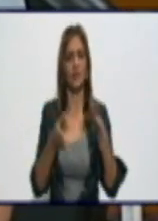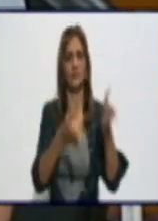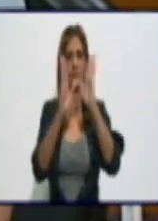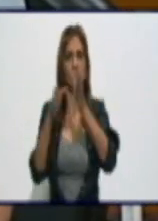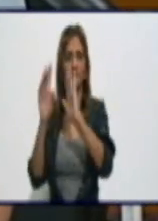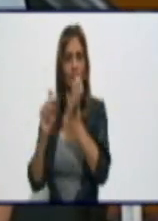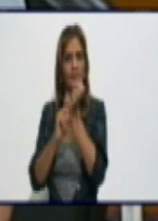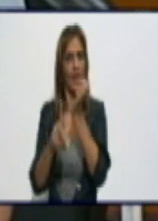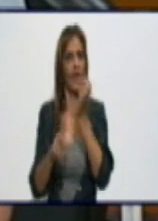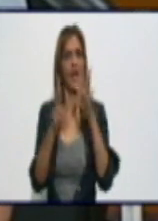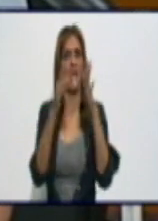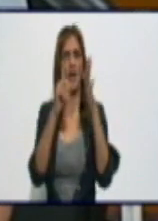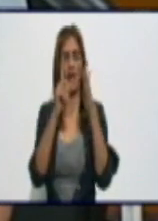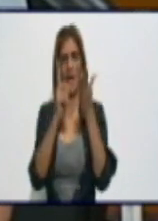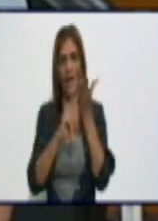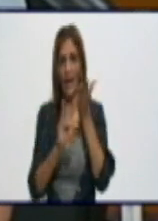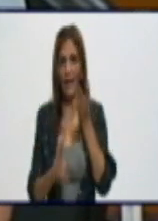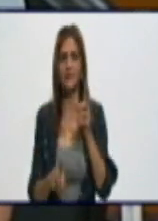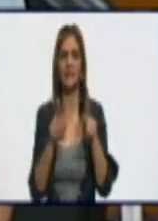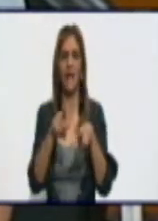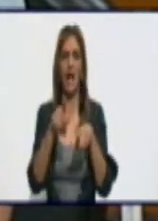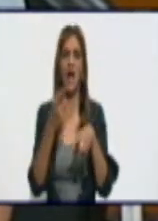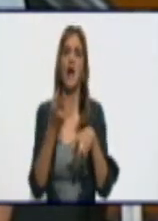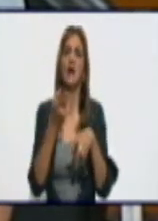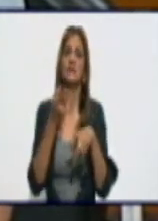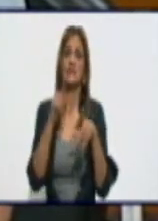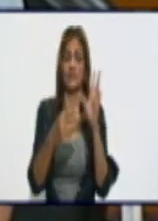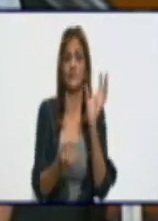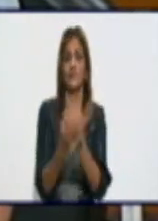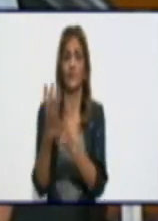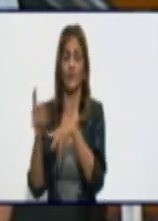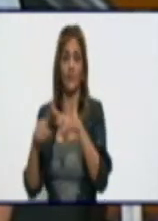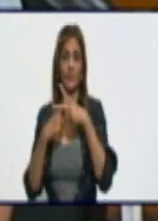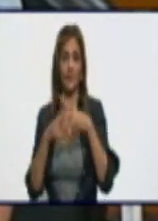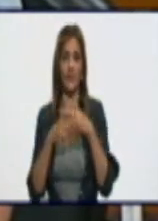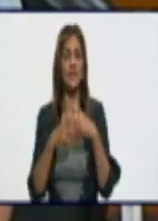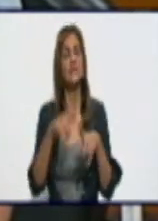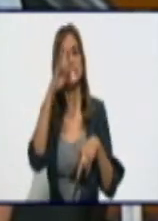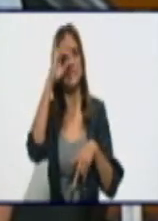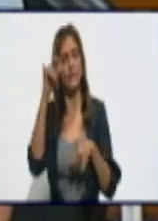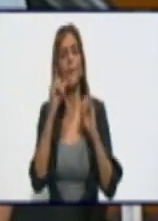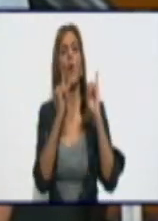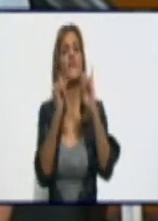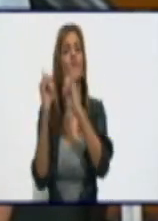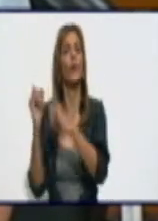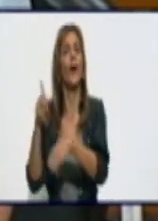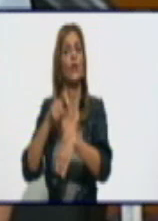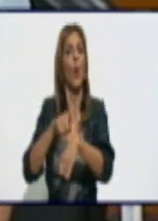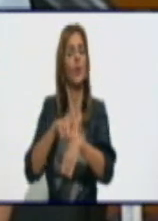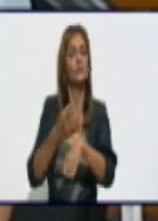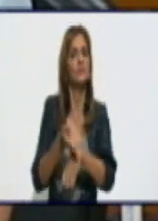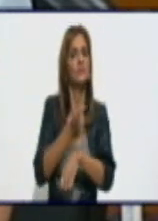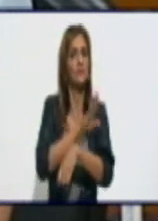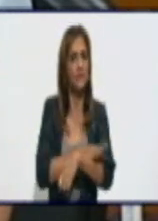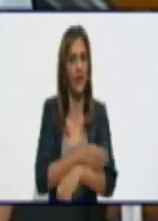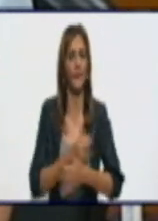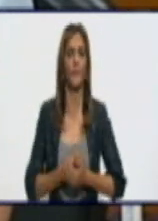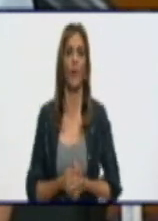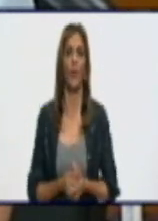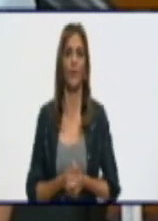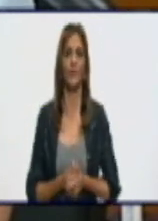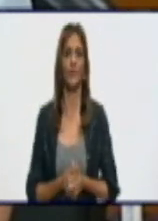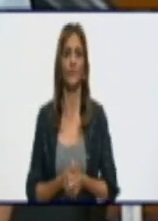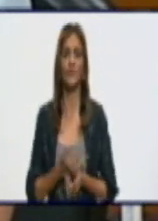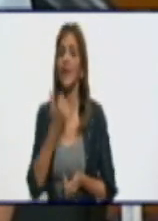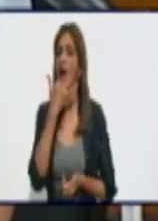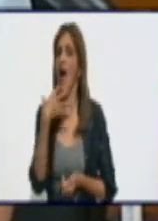coincidieron al tiempo, de producirse, si estaríamos en capacidad de decirle al 100% de nuestro cliente en qué horario existe la probabilidad